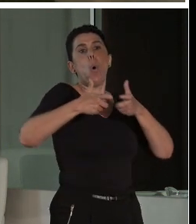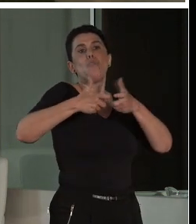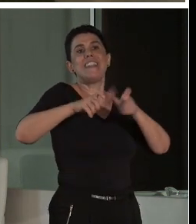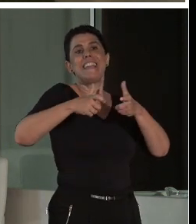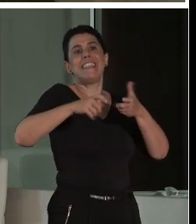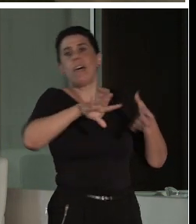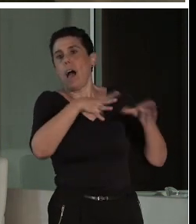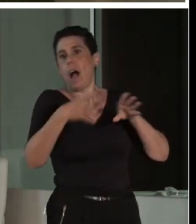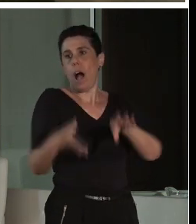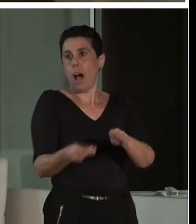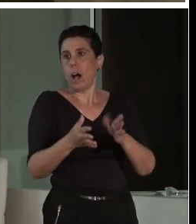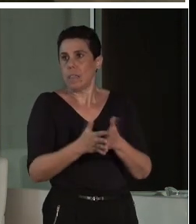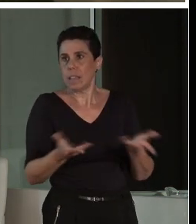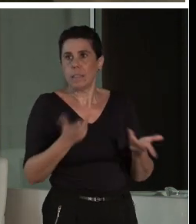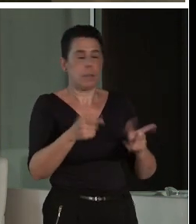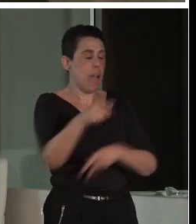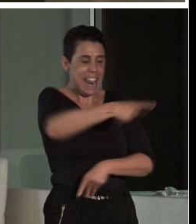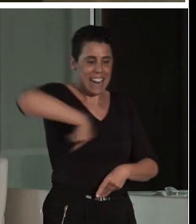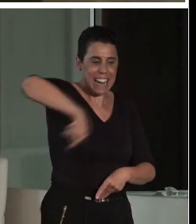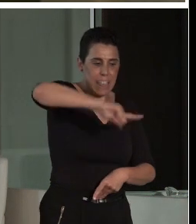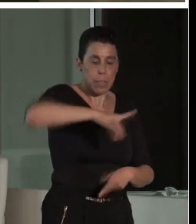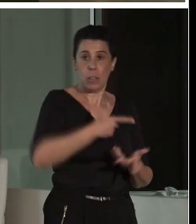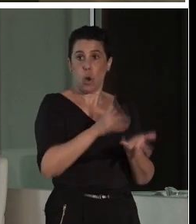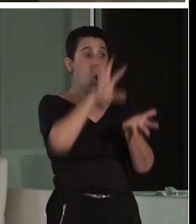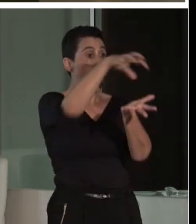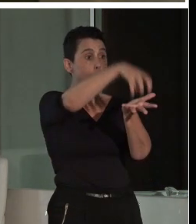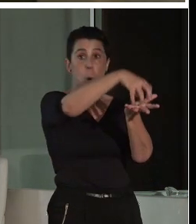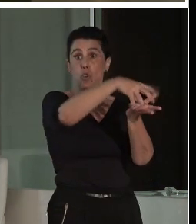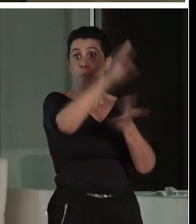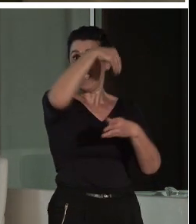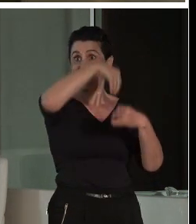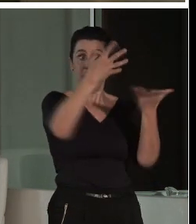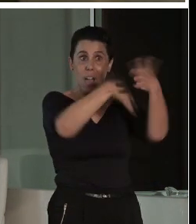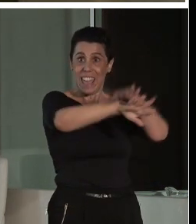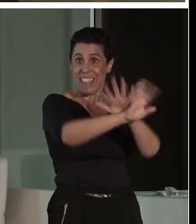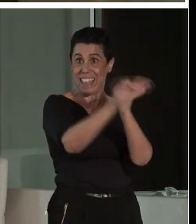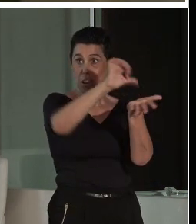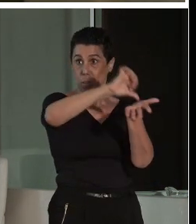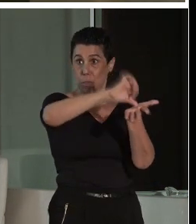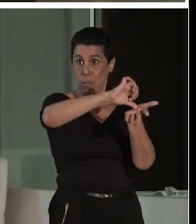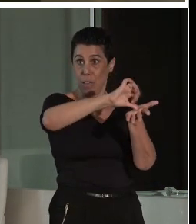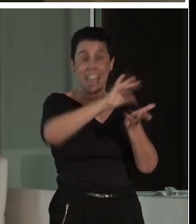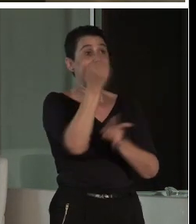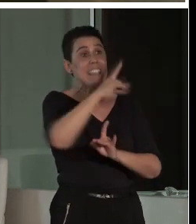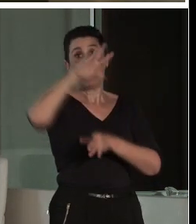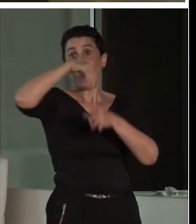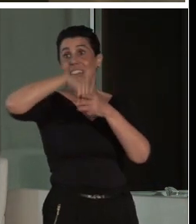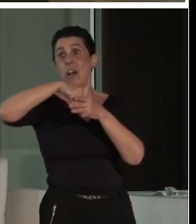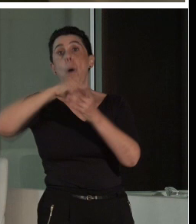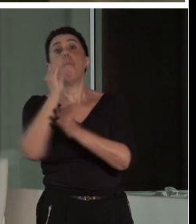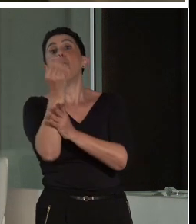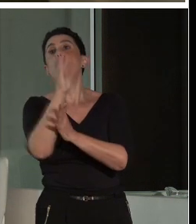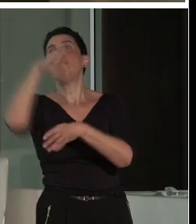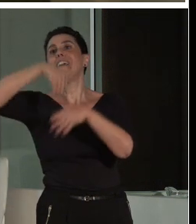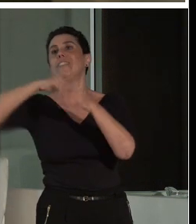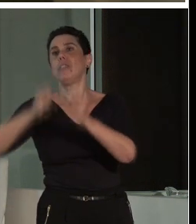encontramos nosotros? Pues tenemos recintos, monumentos integrados en el urbanismo y monumentos integrados en edificios. Cada uno de ellos